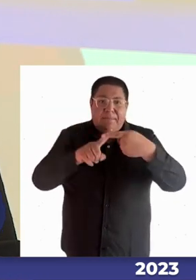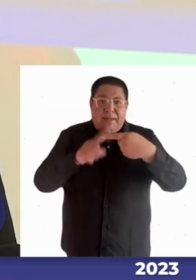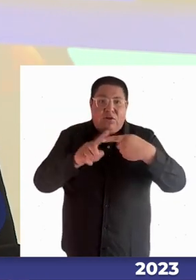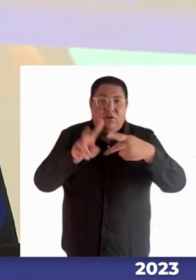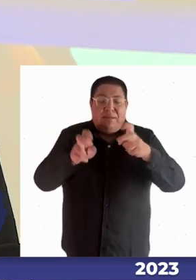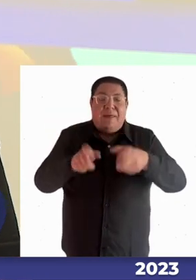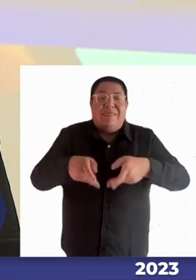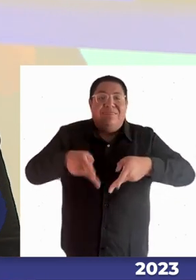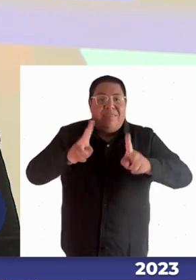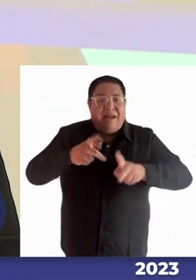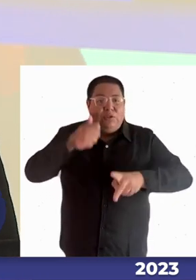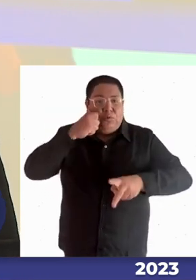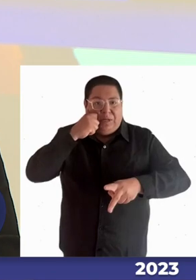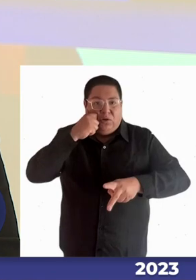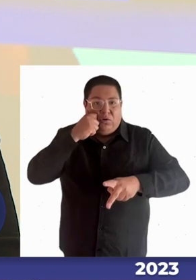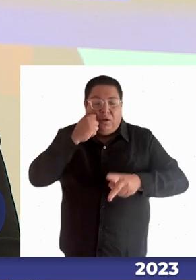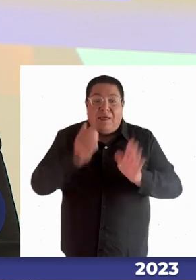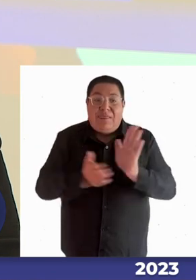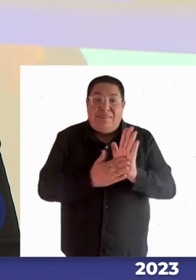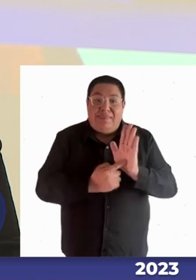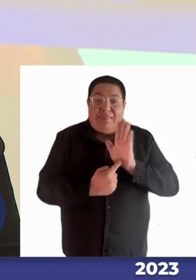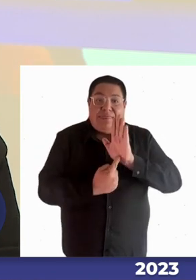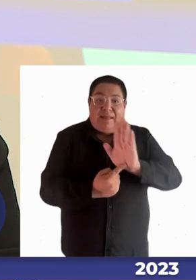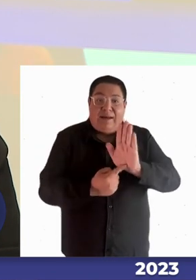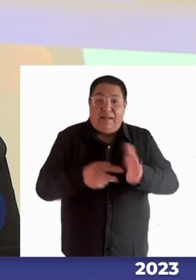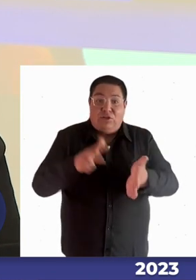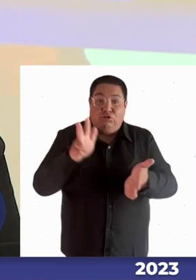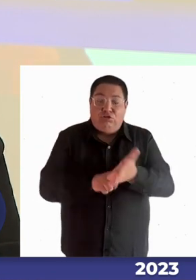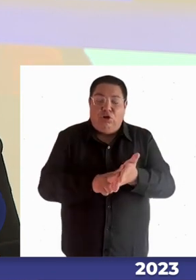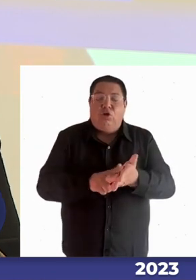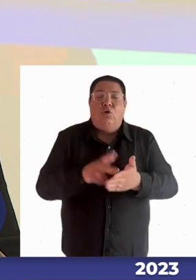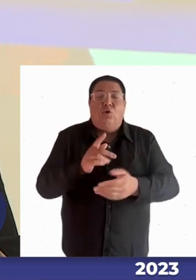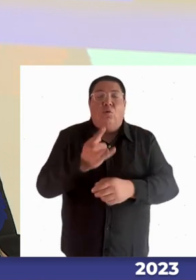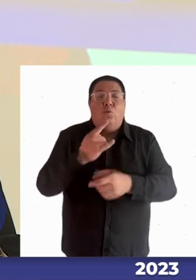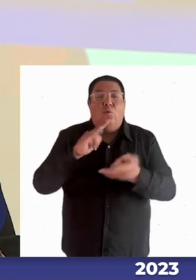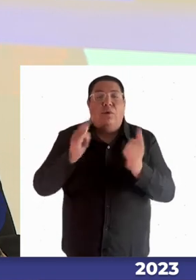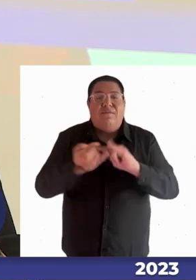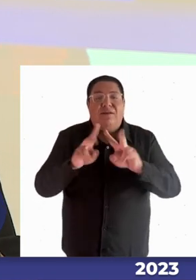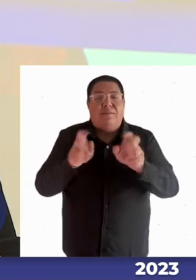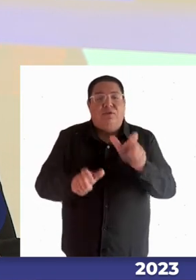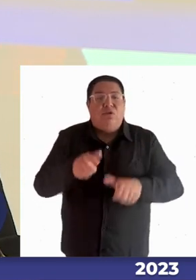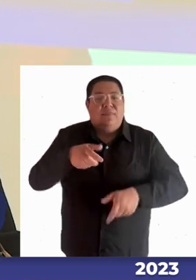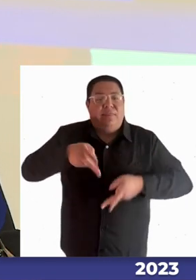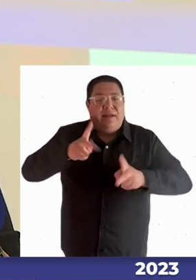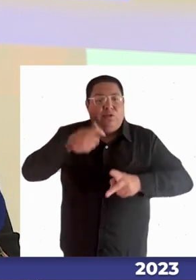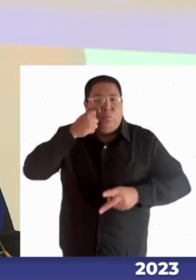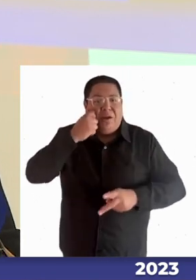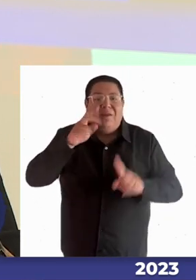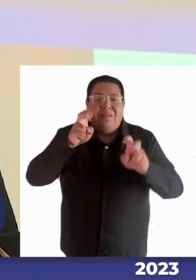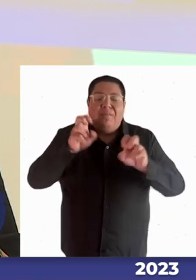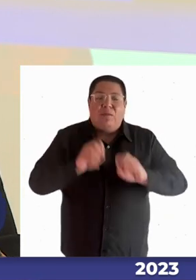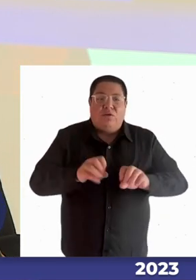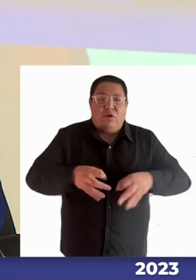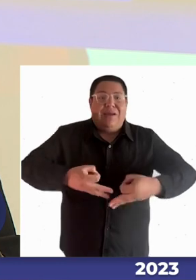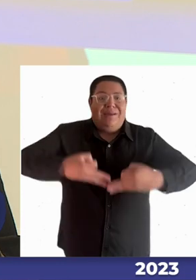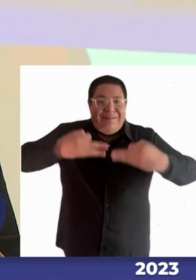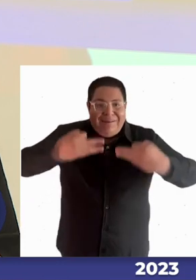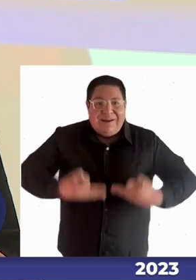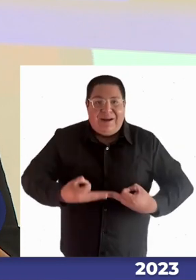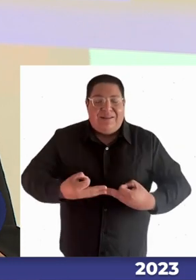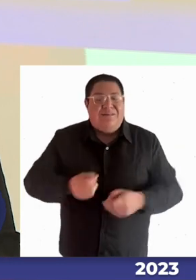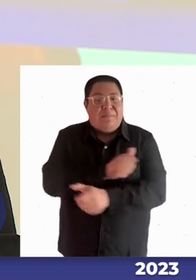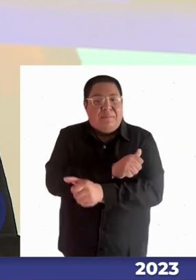de la declaración universal de derechos humanos puesto en materia educacional, garantizar educación para todos,